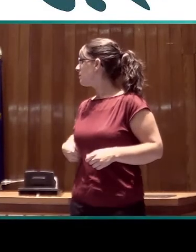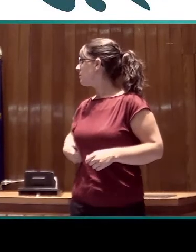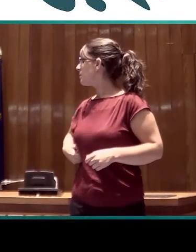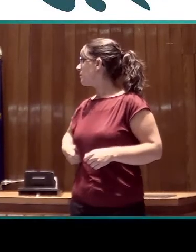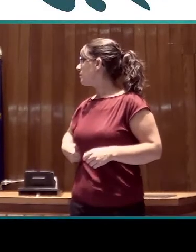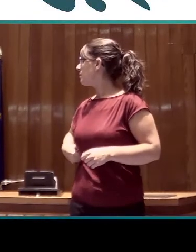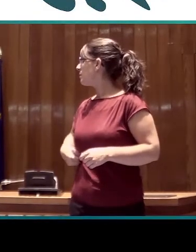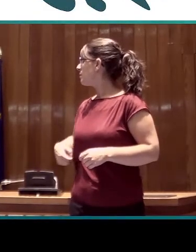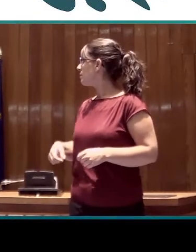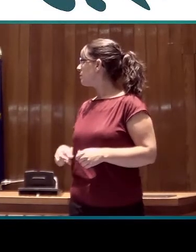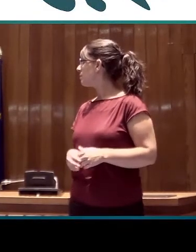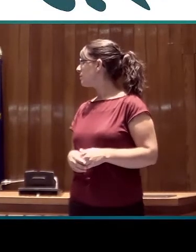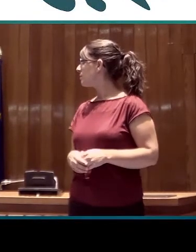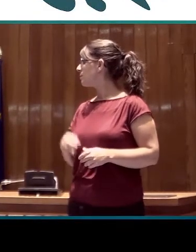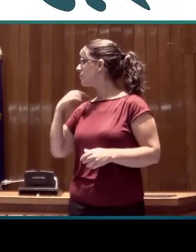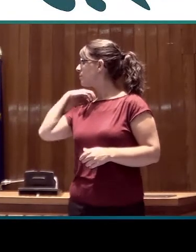No sé cómo ves algo.